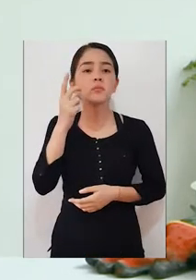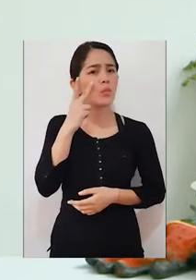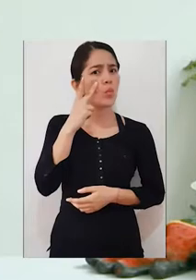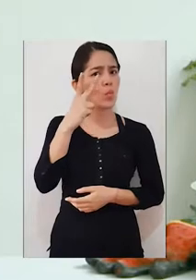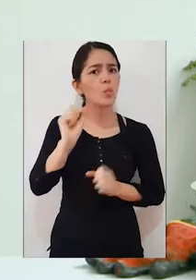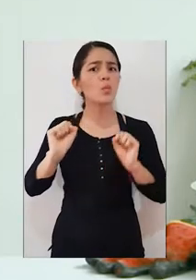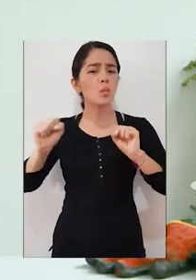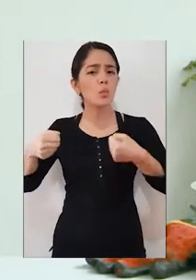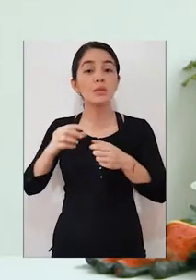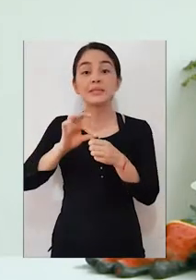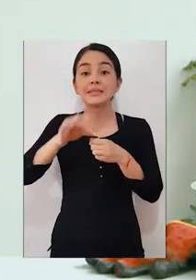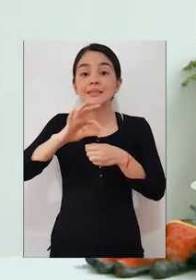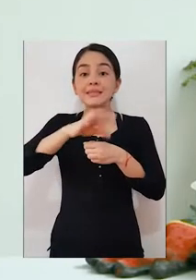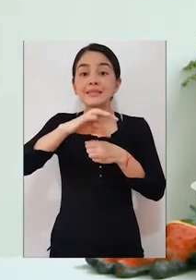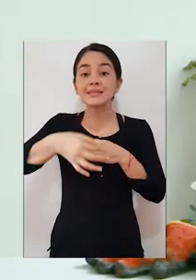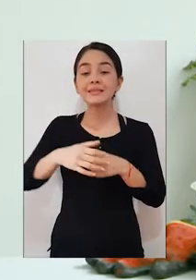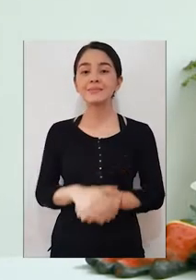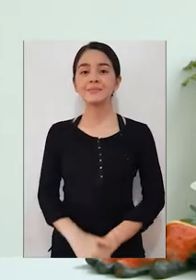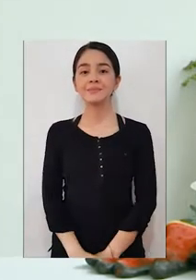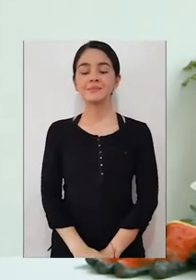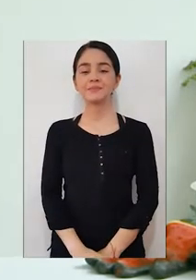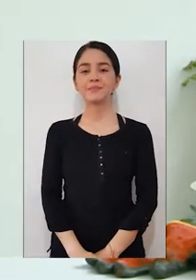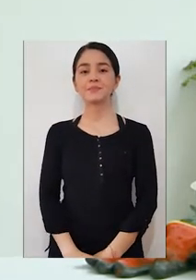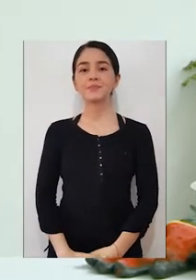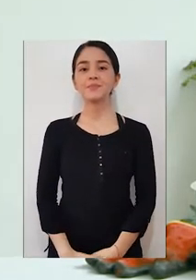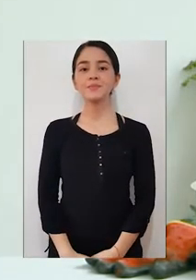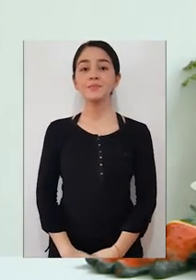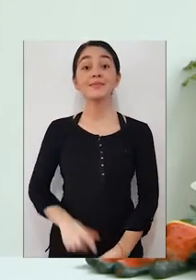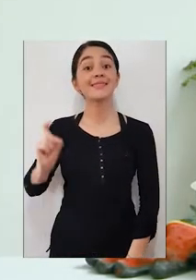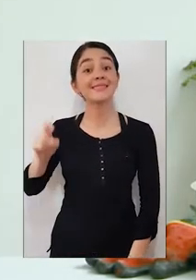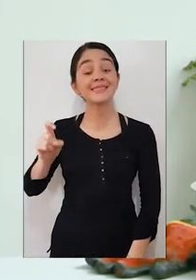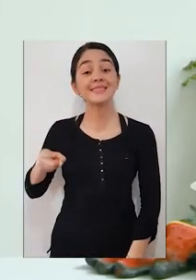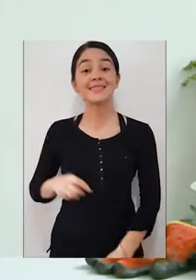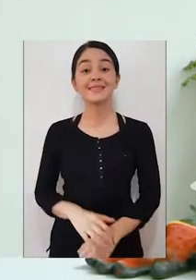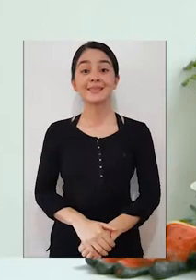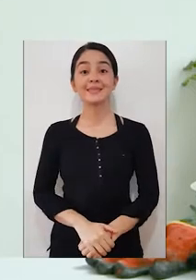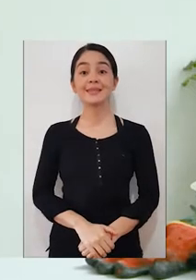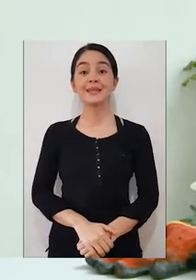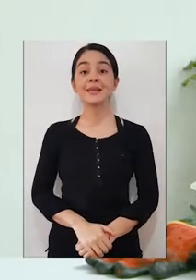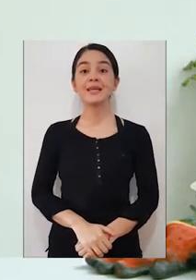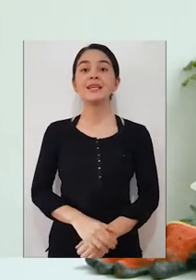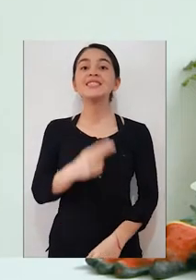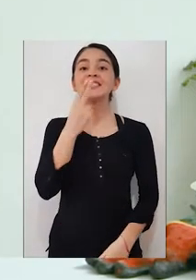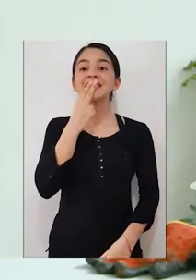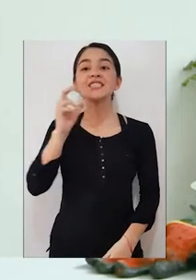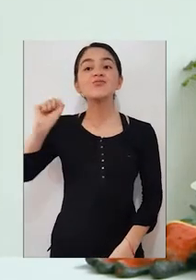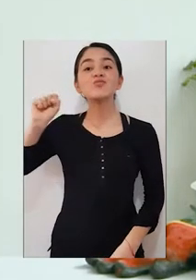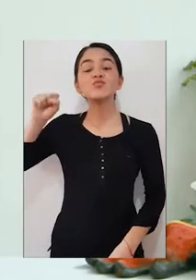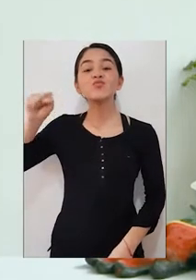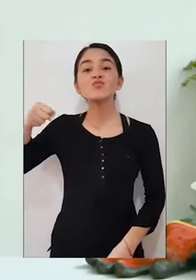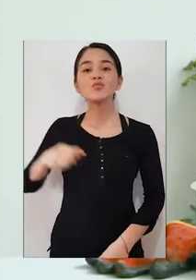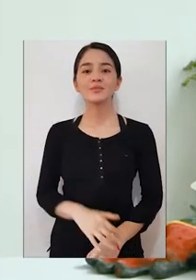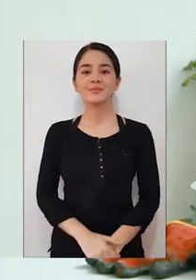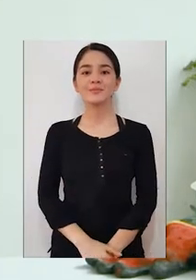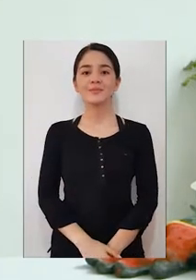es la parte de arriba del chile que vamos a utilizar. Y ocupamos la parte de arriba de una zanahoria. Sobre todo